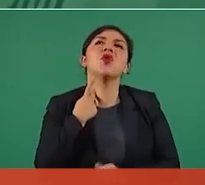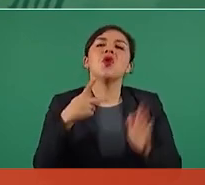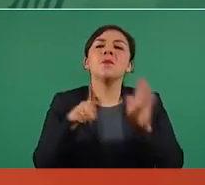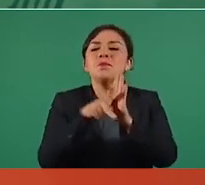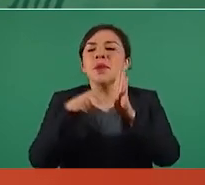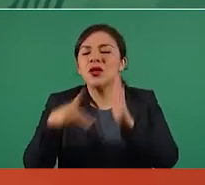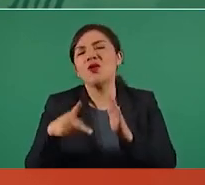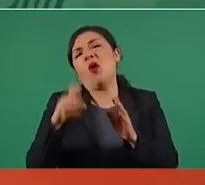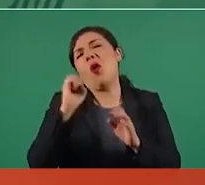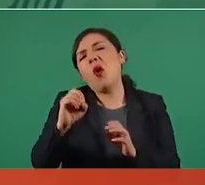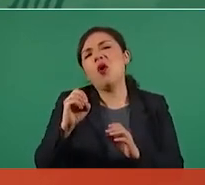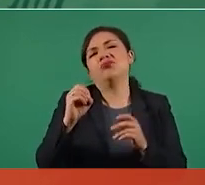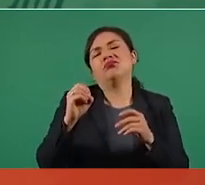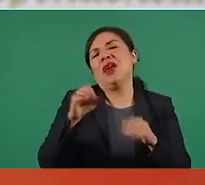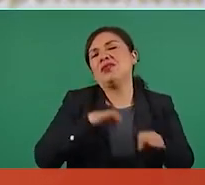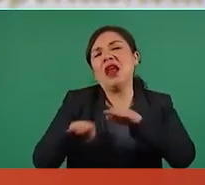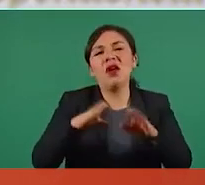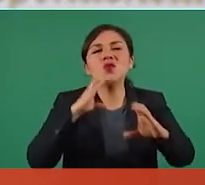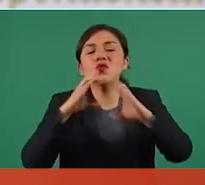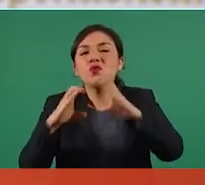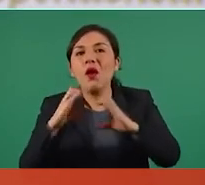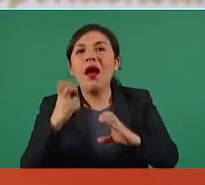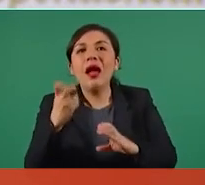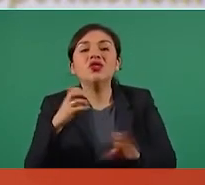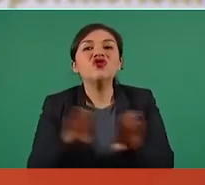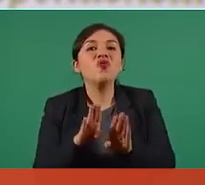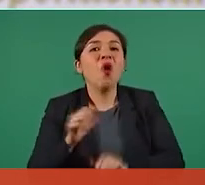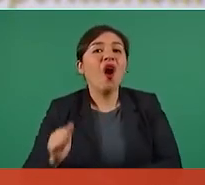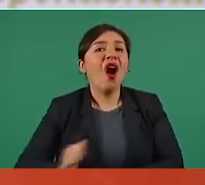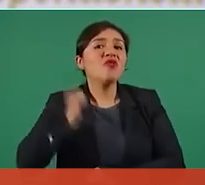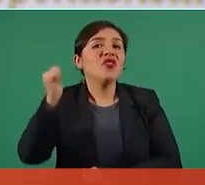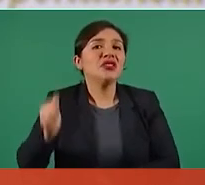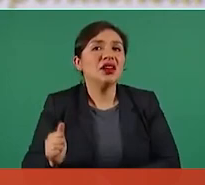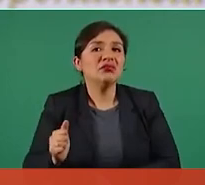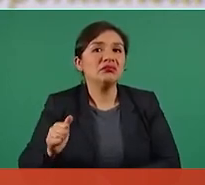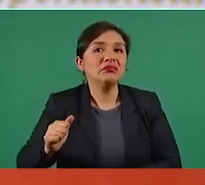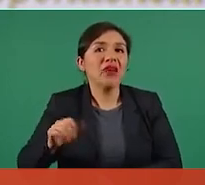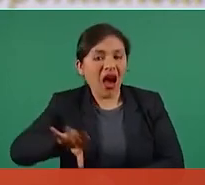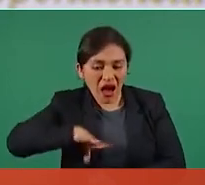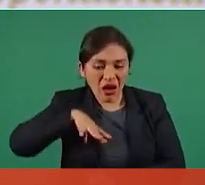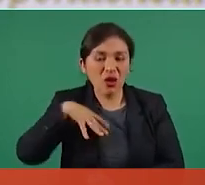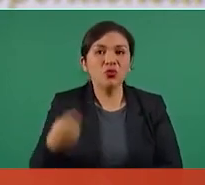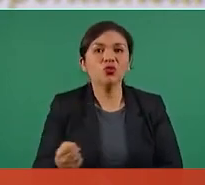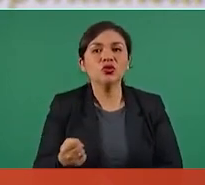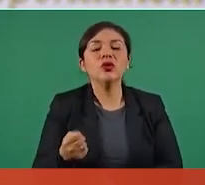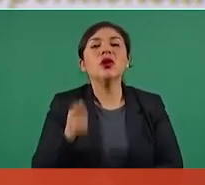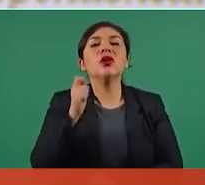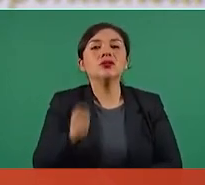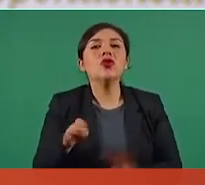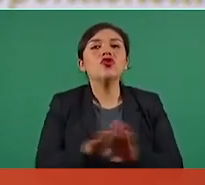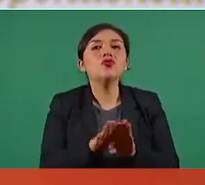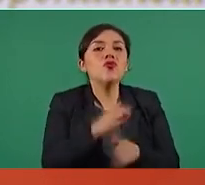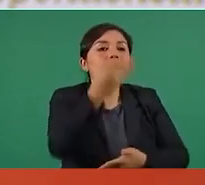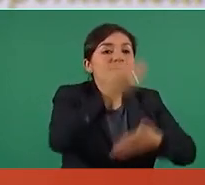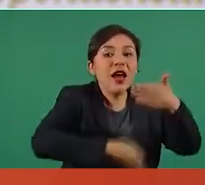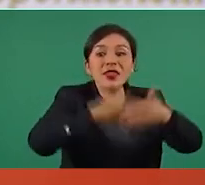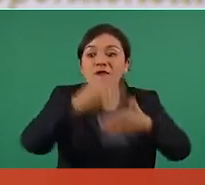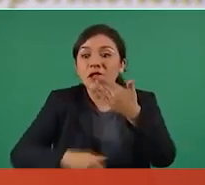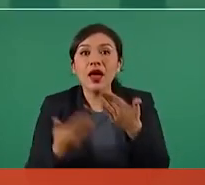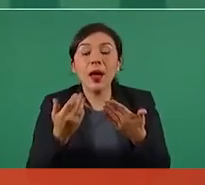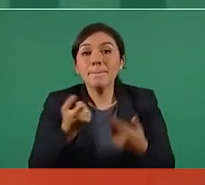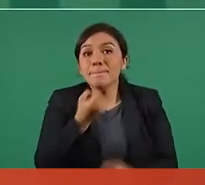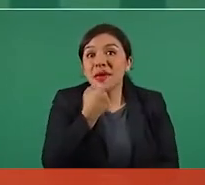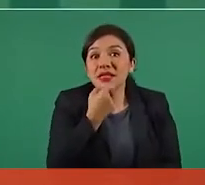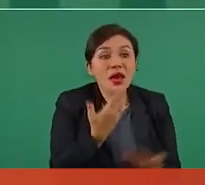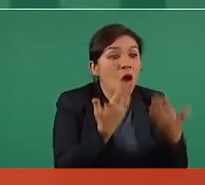comunicación, pues han aprovechado también lo de la escasez de medicamentos